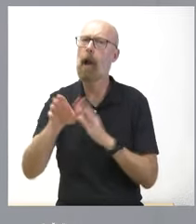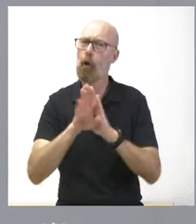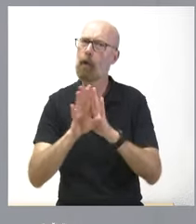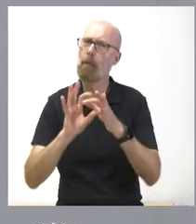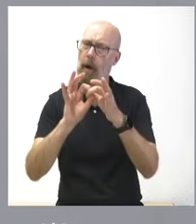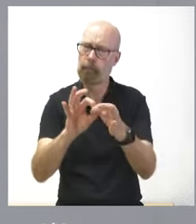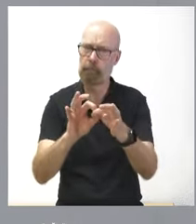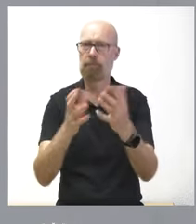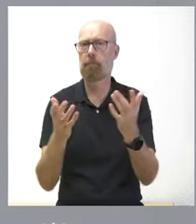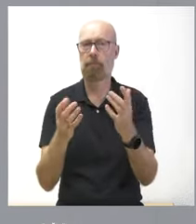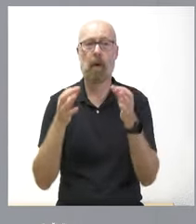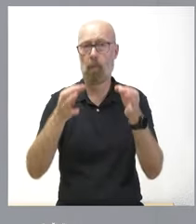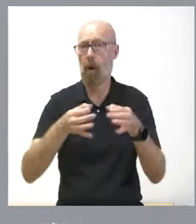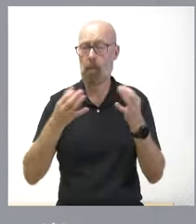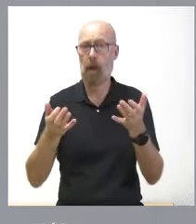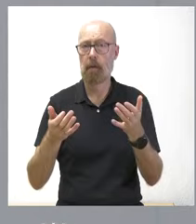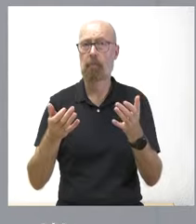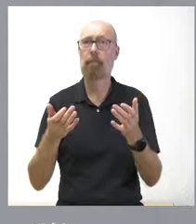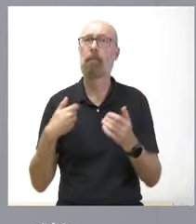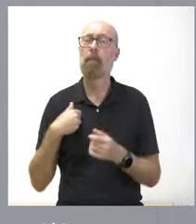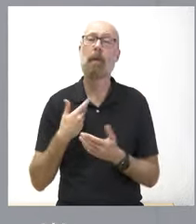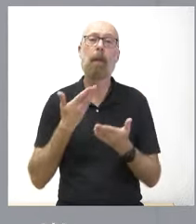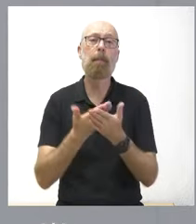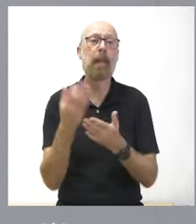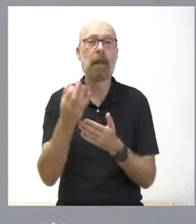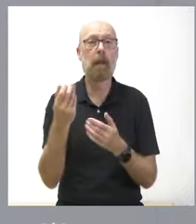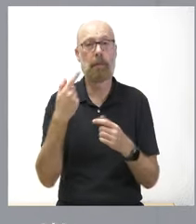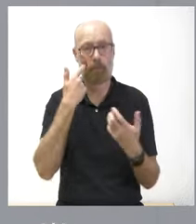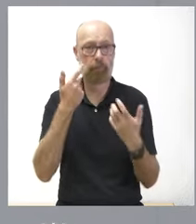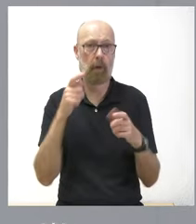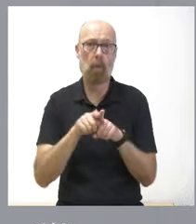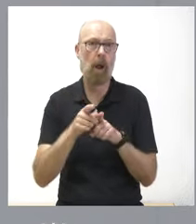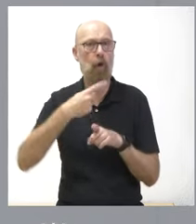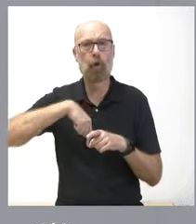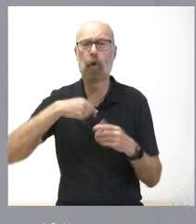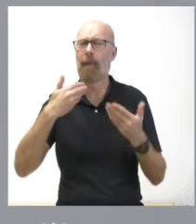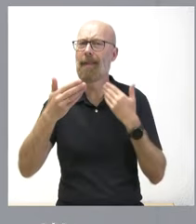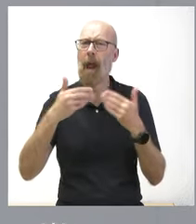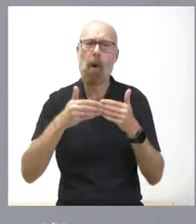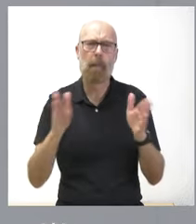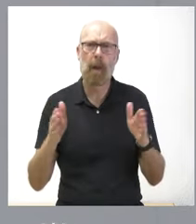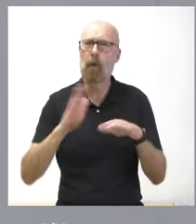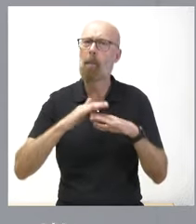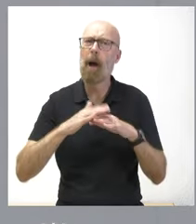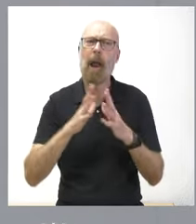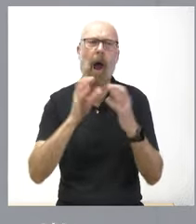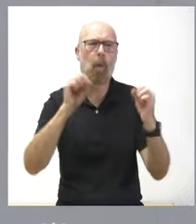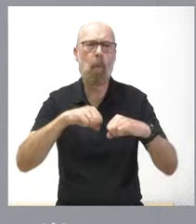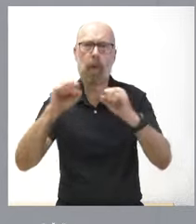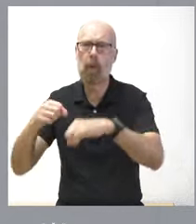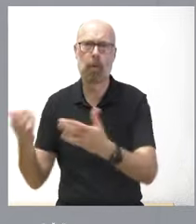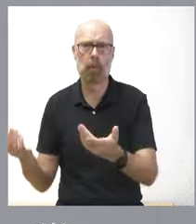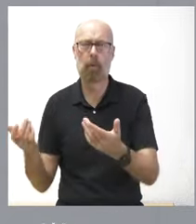excepción y lo que certifica claramente es la vía, la voluntad, el diálogo, de la mano tendida de intentar llegar a alcanzar acuerdos. Y sin lugar a dudas, pues,